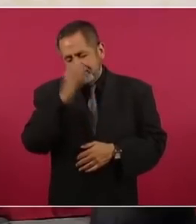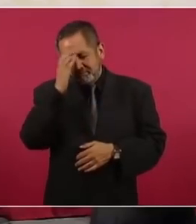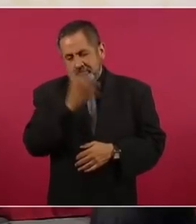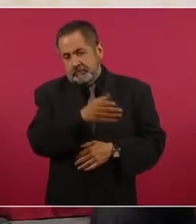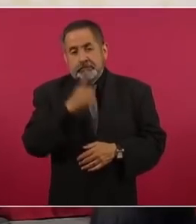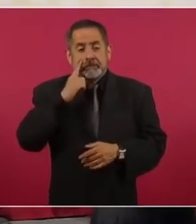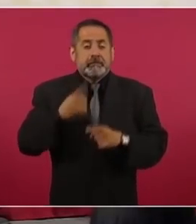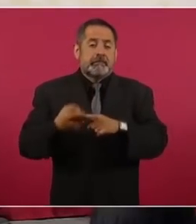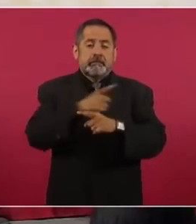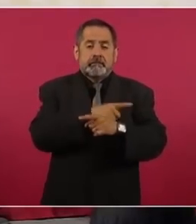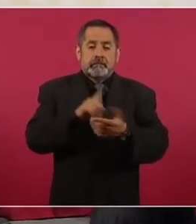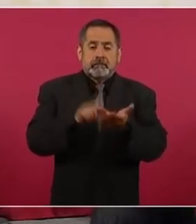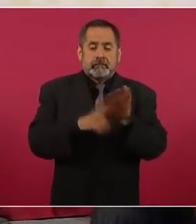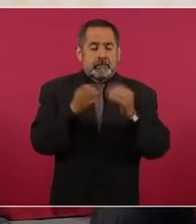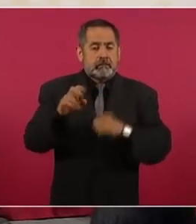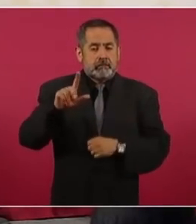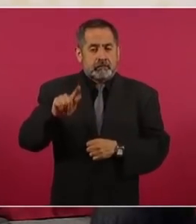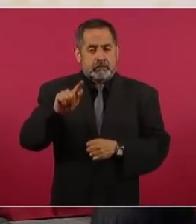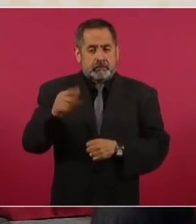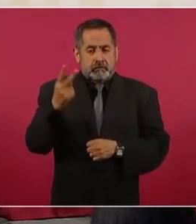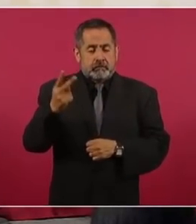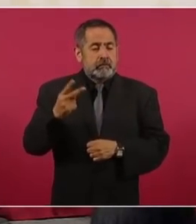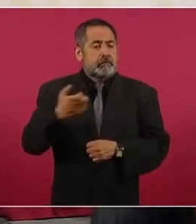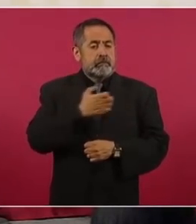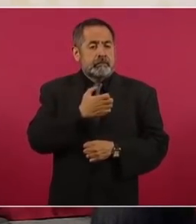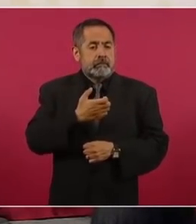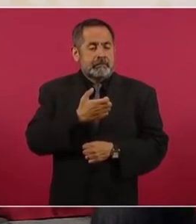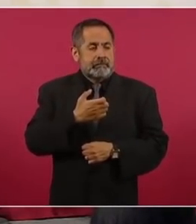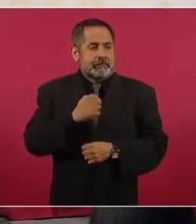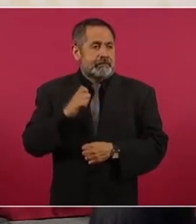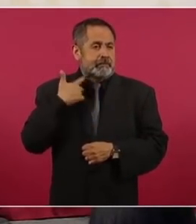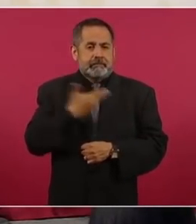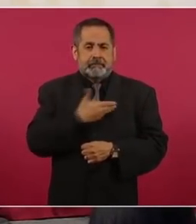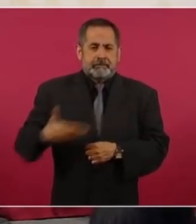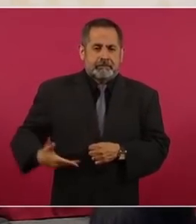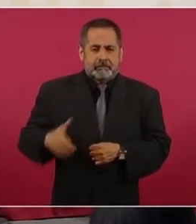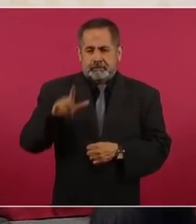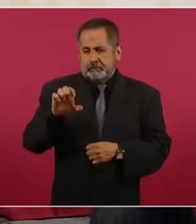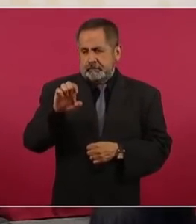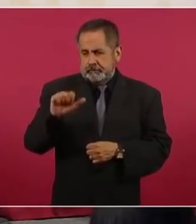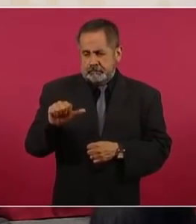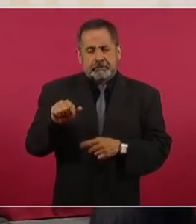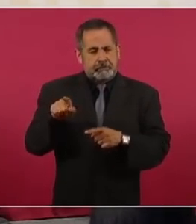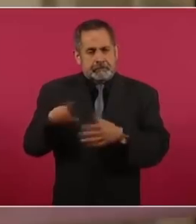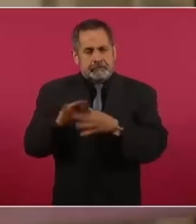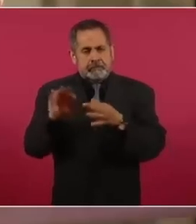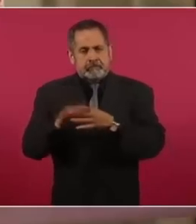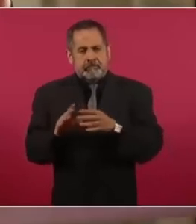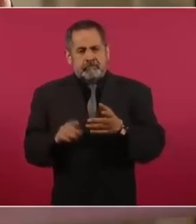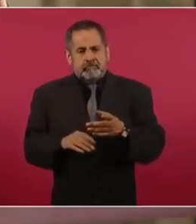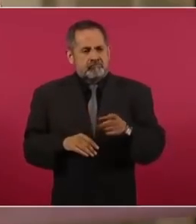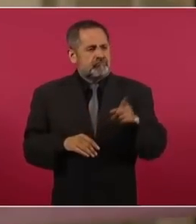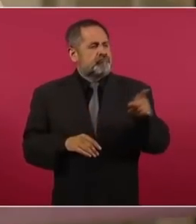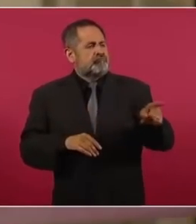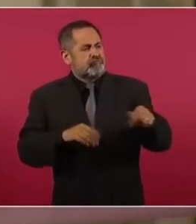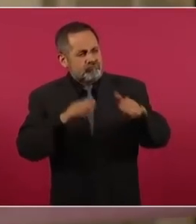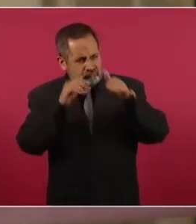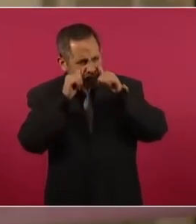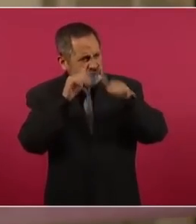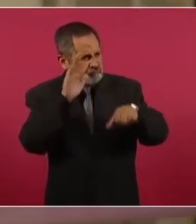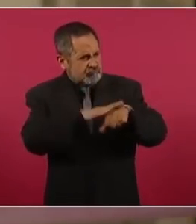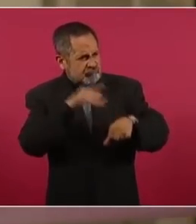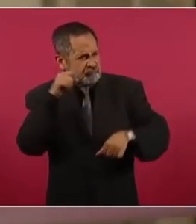En 1972 el presidente Luis Echeverría Álvarez, que tenía por costumbre decir que esto se escuche muy bien en